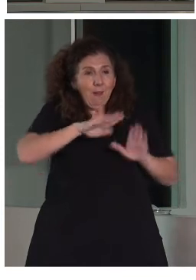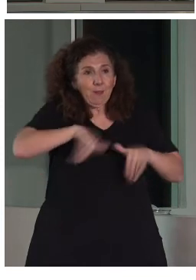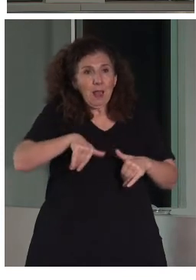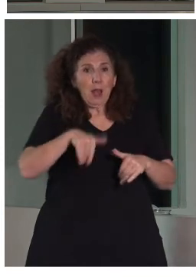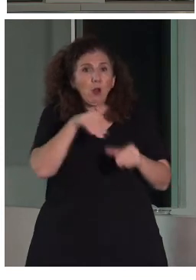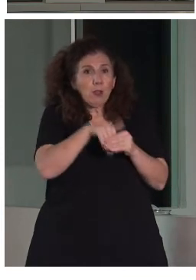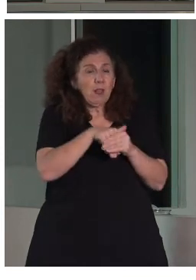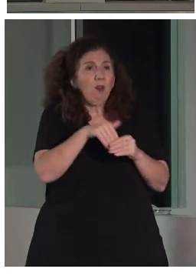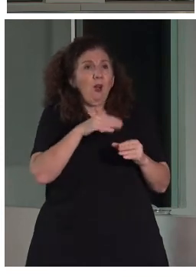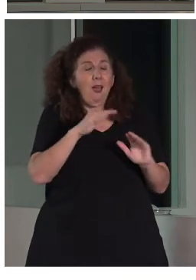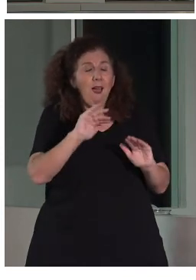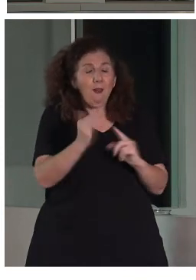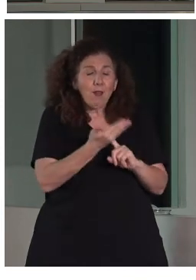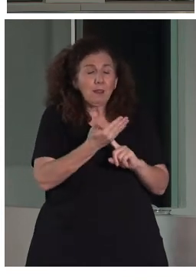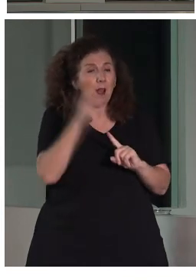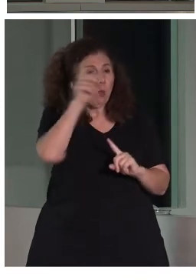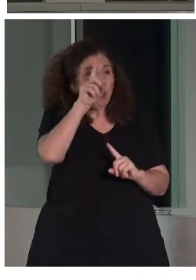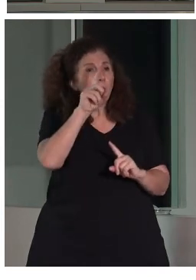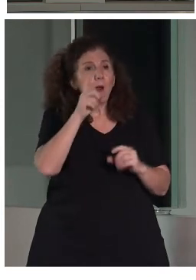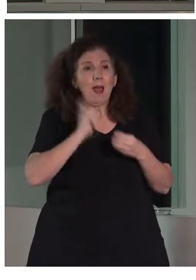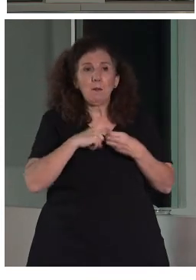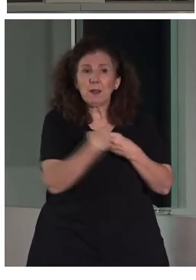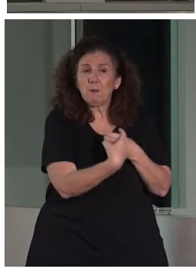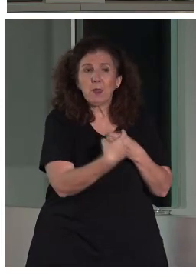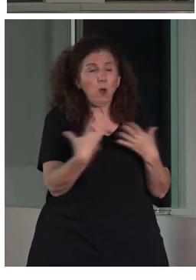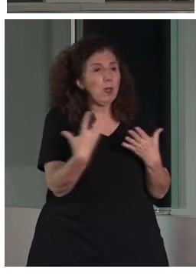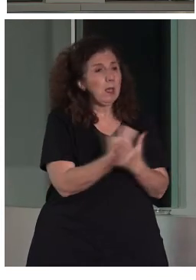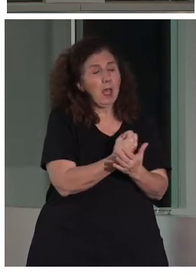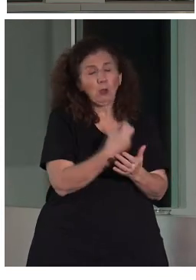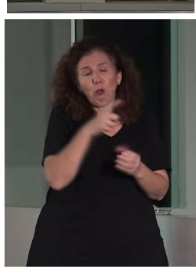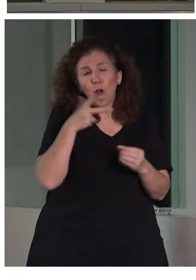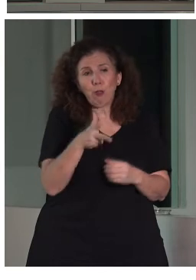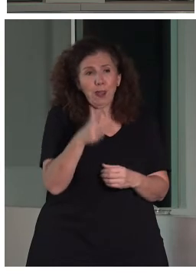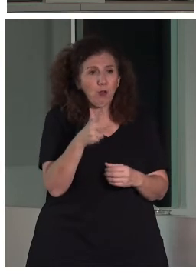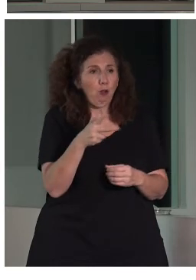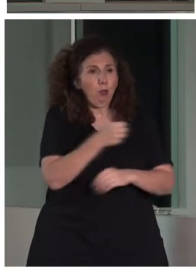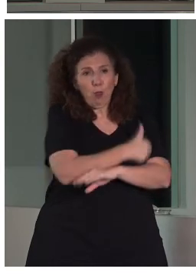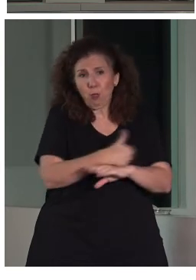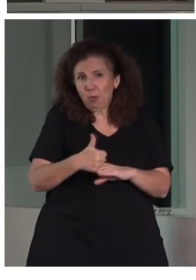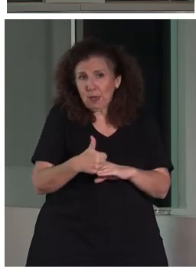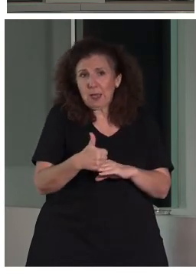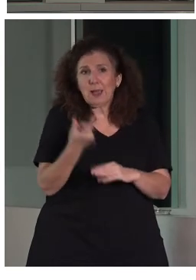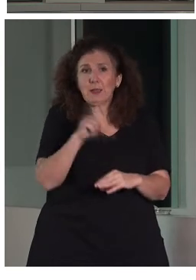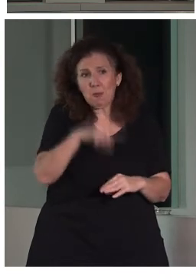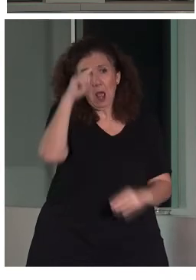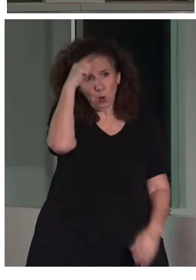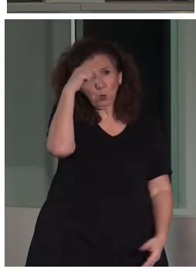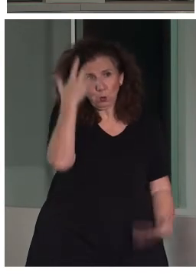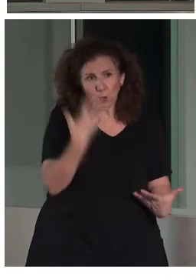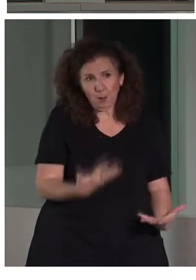afecta a la participación, afecta a derechos ciudadanos en general y afecta también a la cultura.